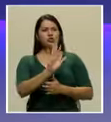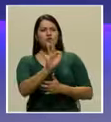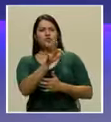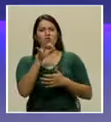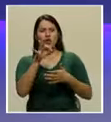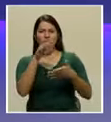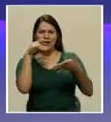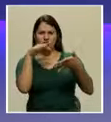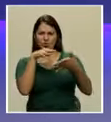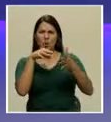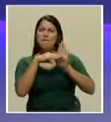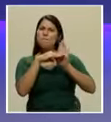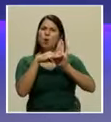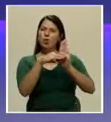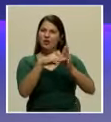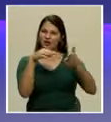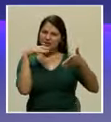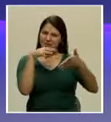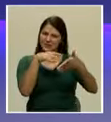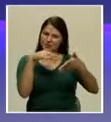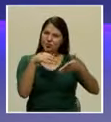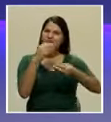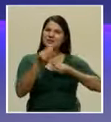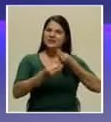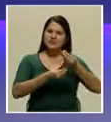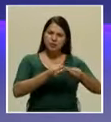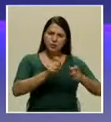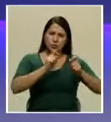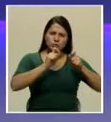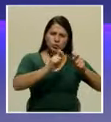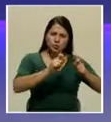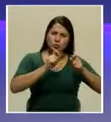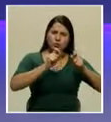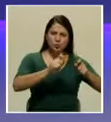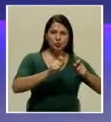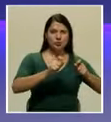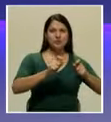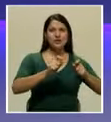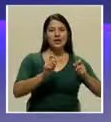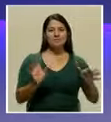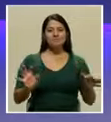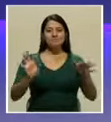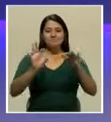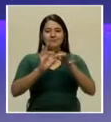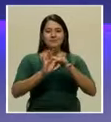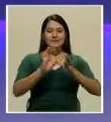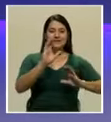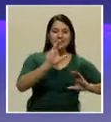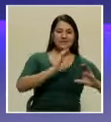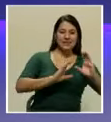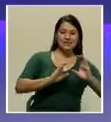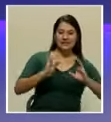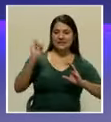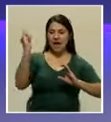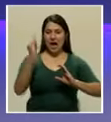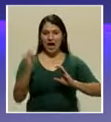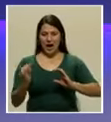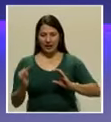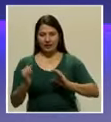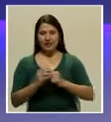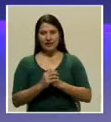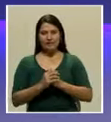que vinculaba de una manera pedagógica la ciencia con el arte. Músico